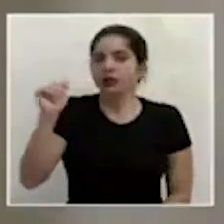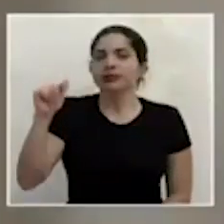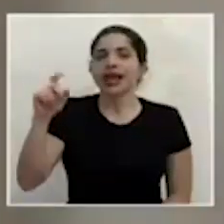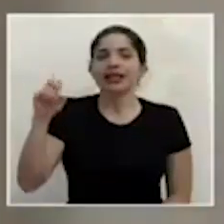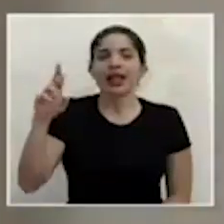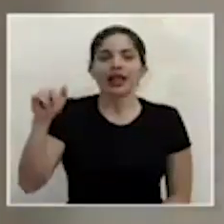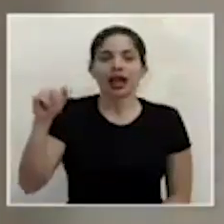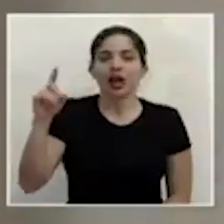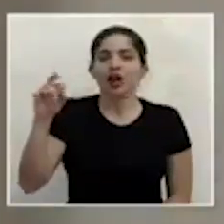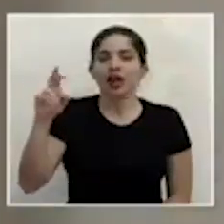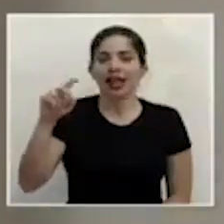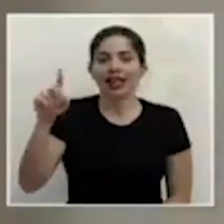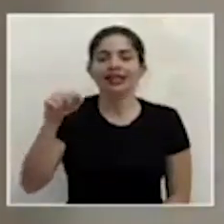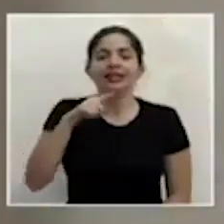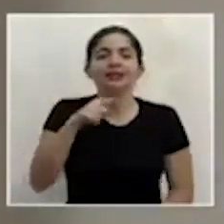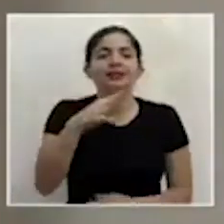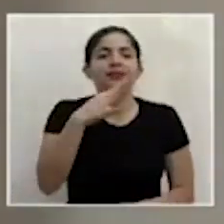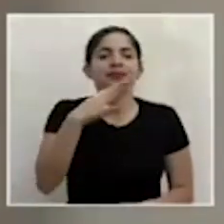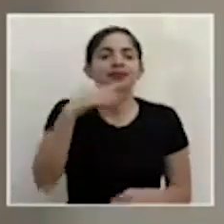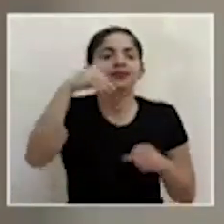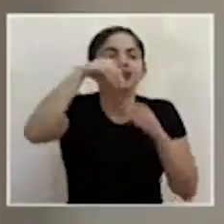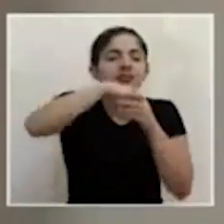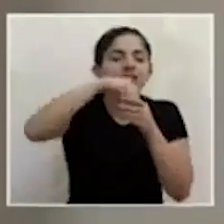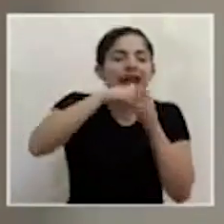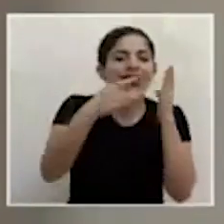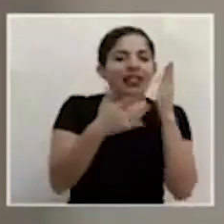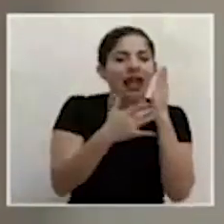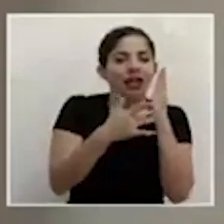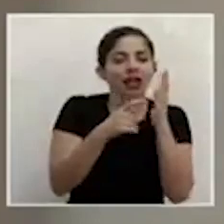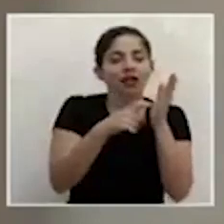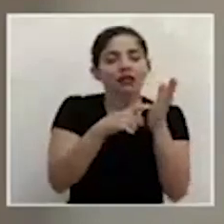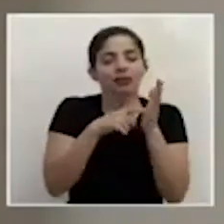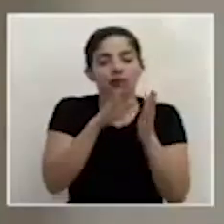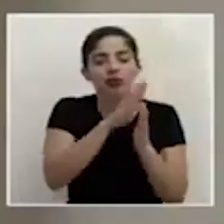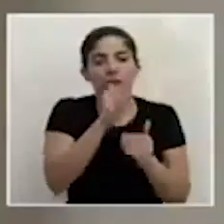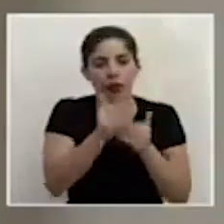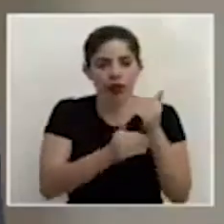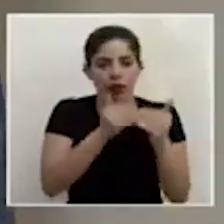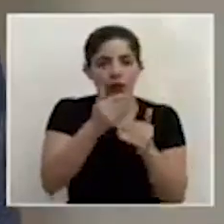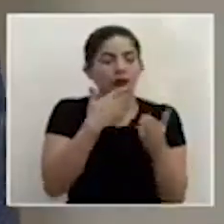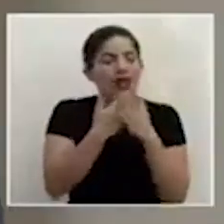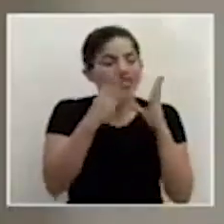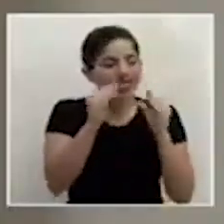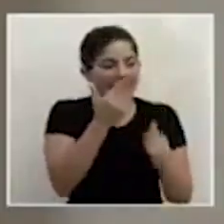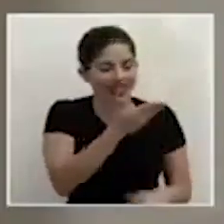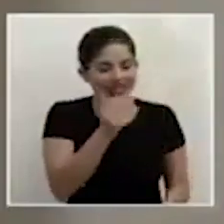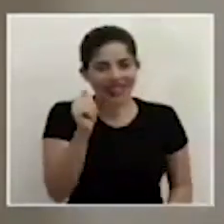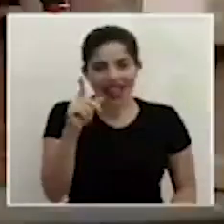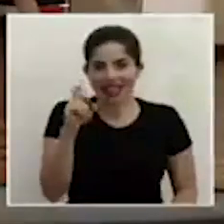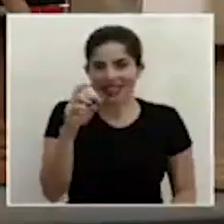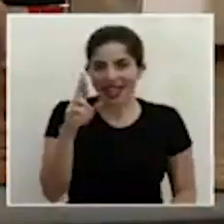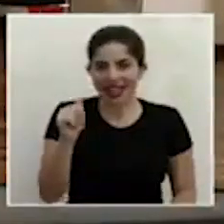hablará sobre el trabajo del contenido técnico de los requisitos del protocolo buenas tardes doña Alexandra